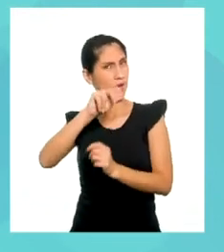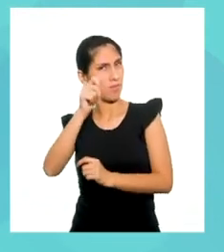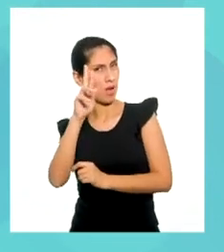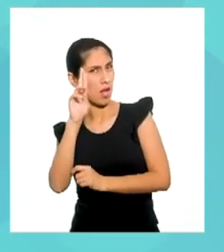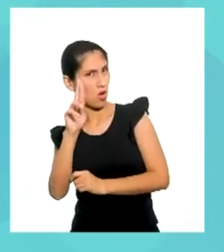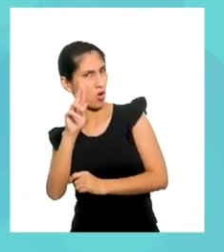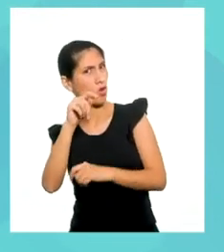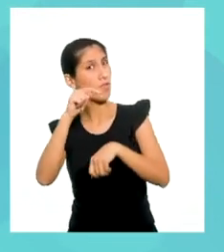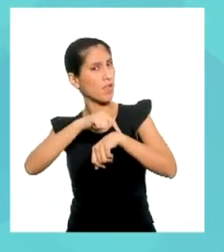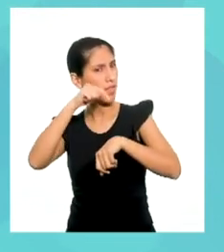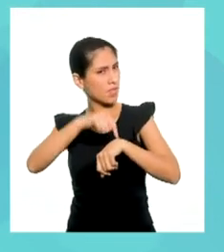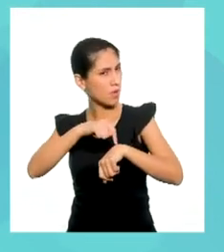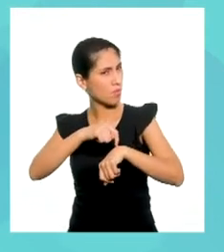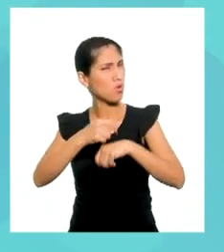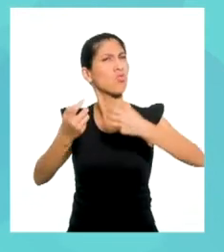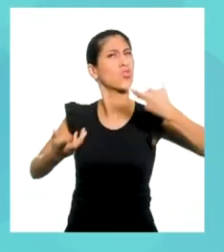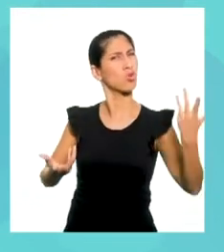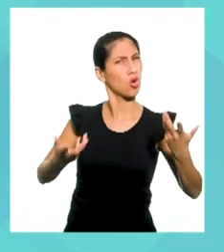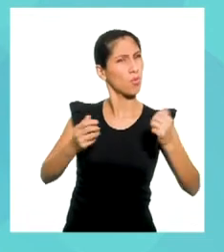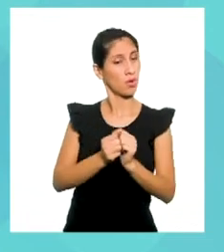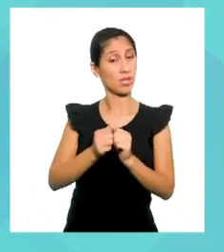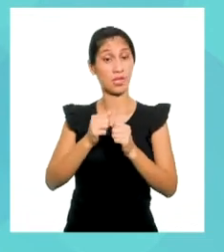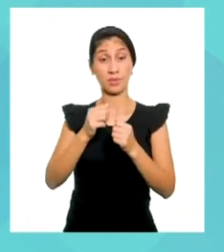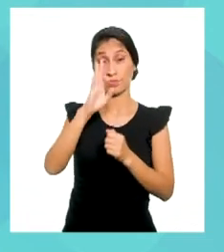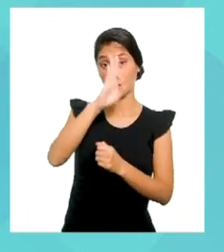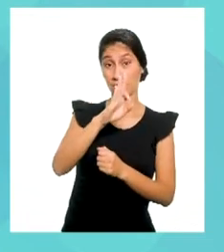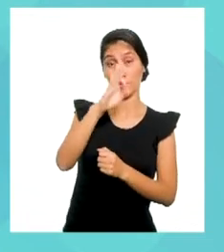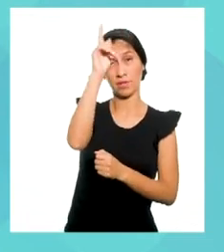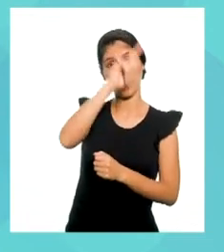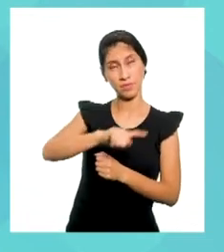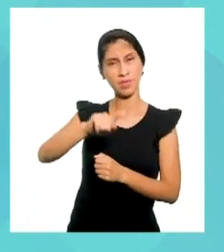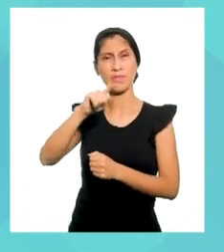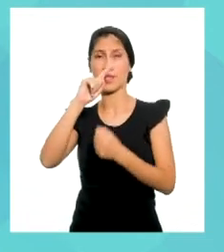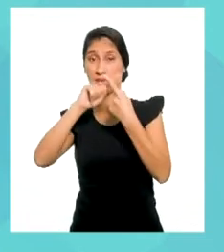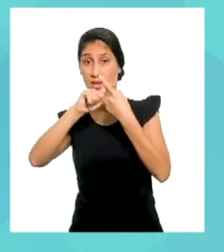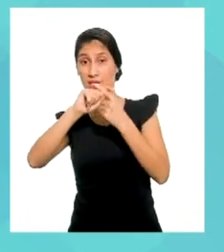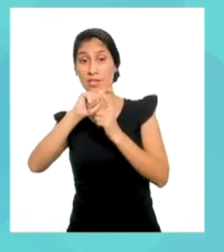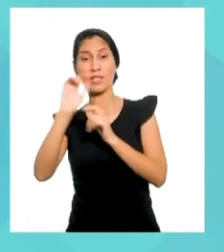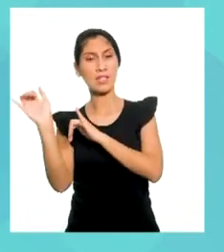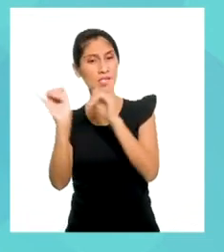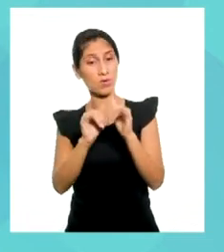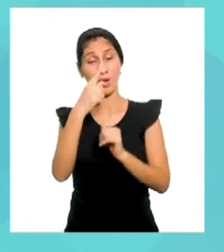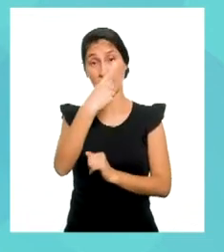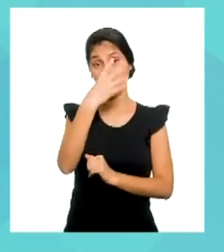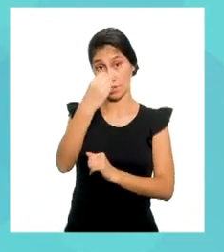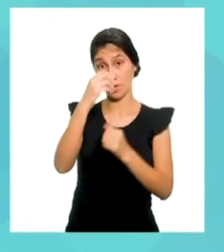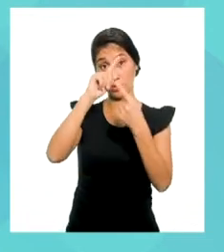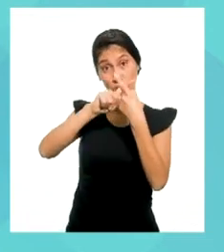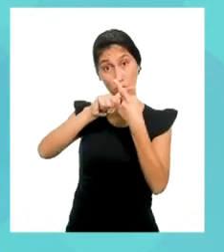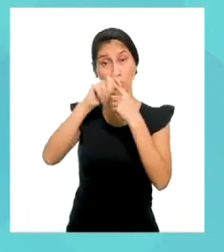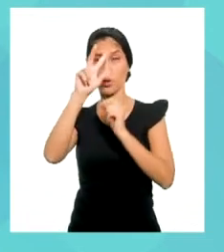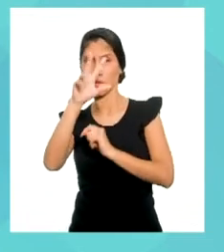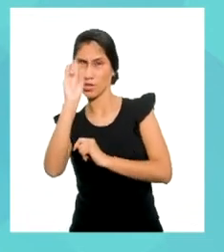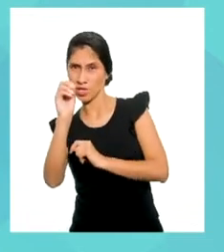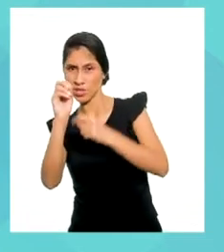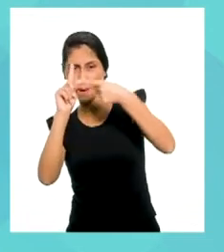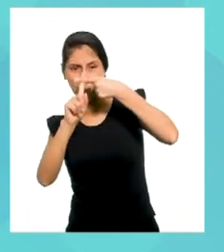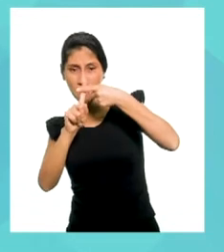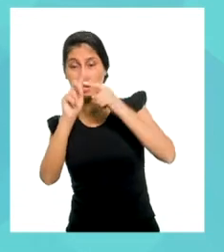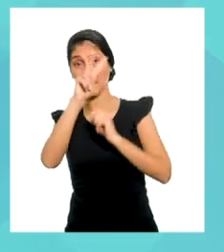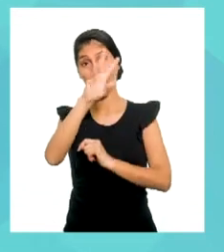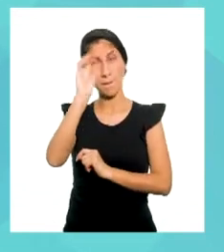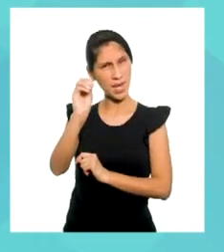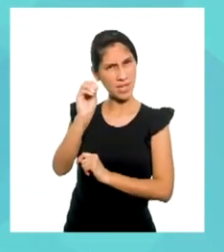el modelo matemático. Entonces, f de X es igual a 10 por 30 más